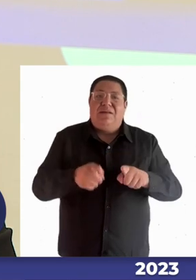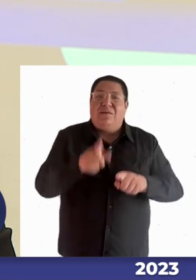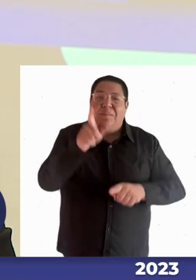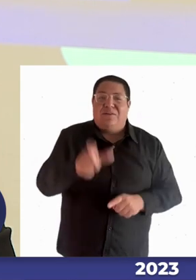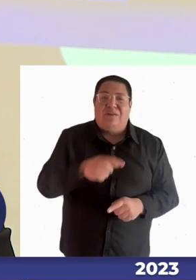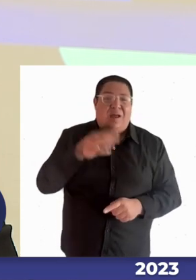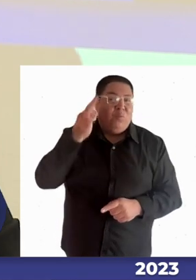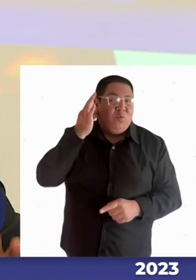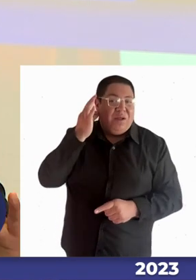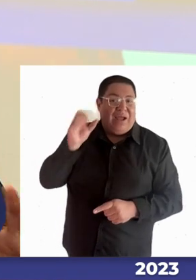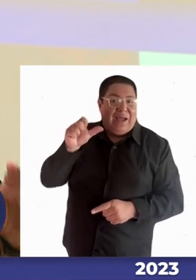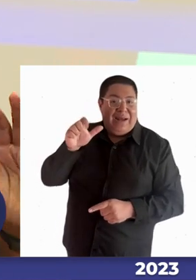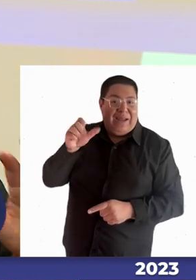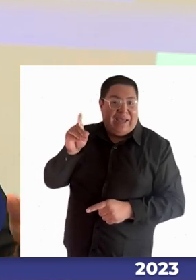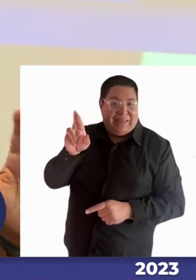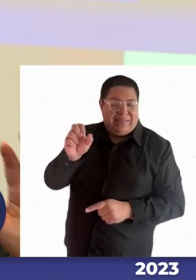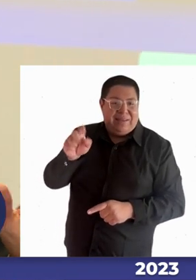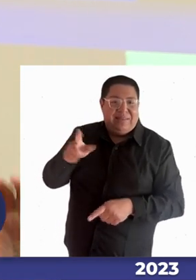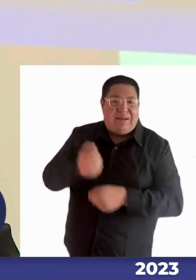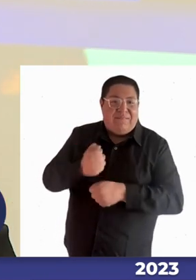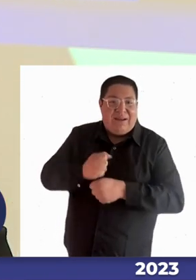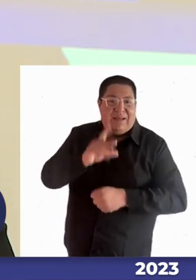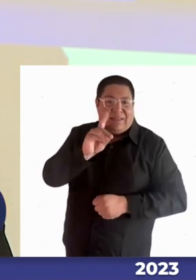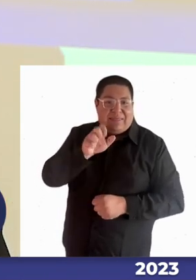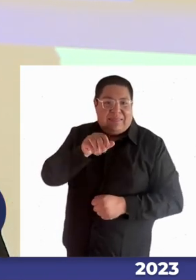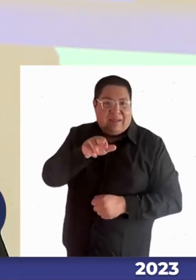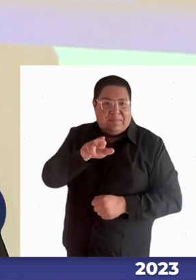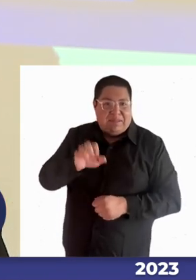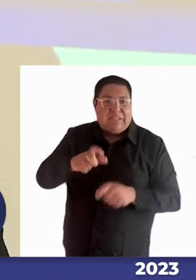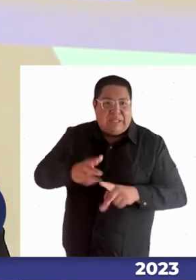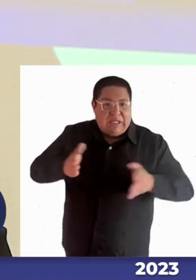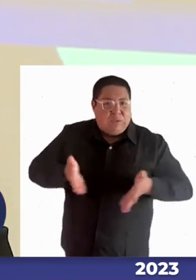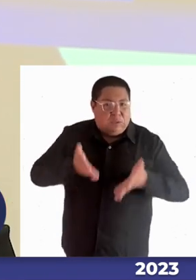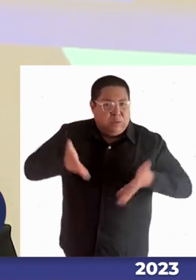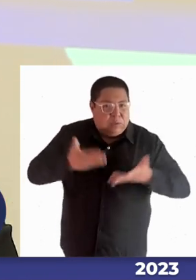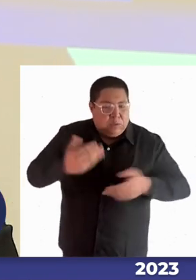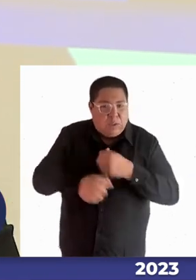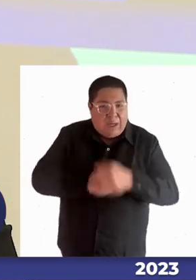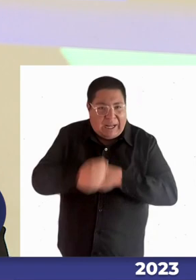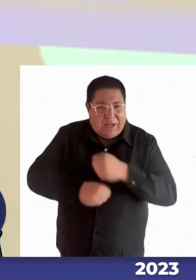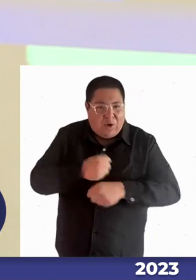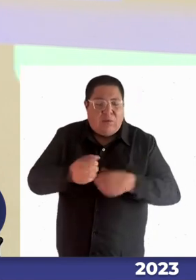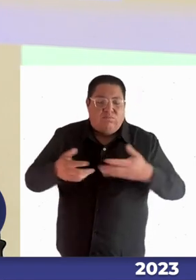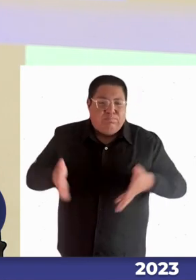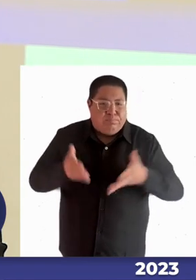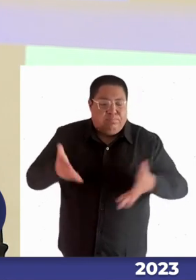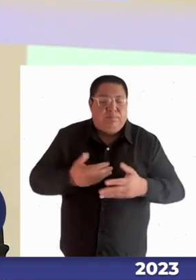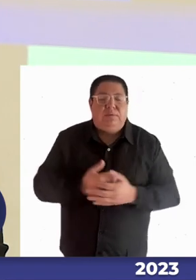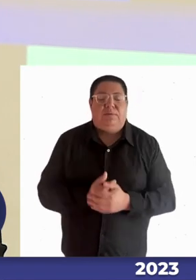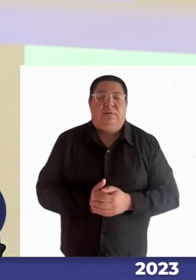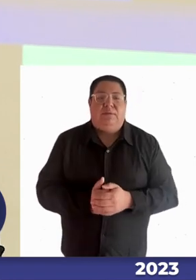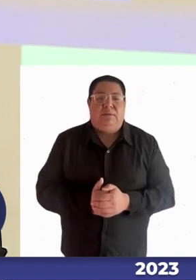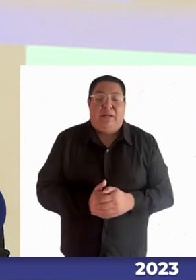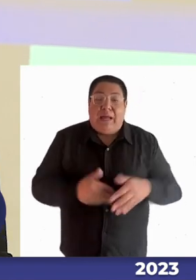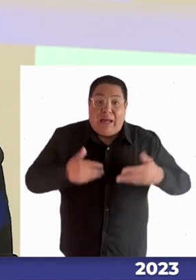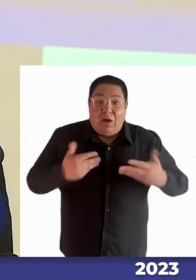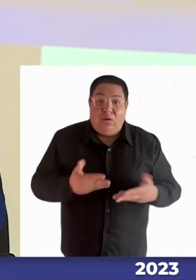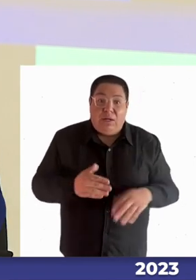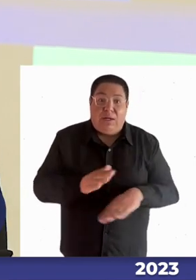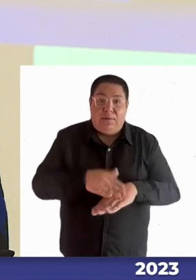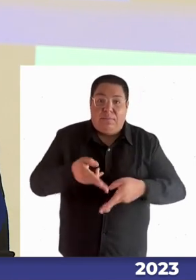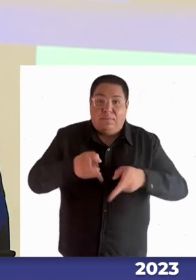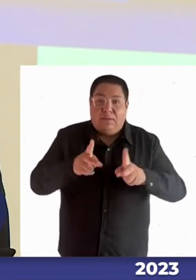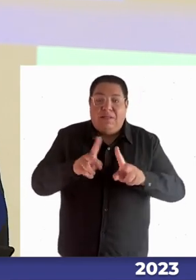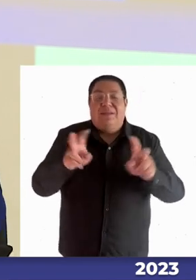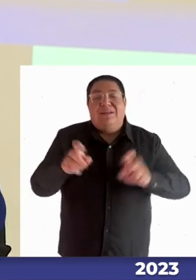el DEMRE ha venido empujando silenciosamente desde hace ya mucho tiempo, y que se permite hoy día, o sea, más que se permite está